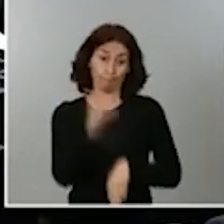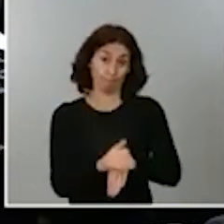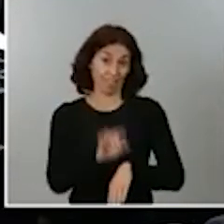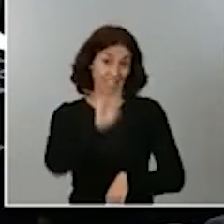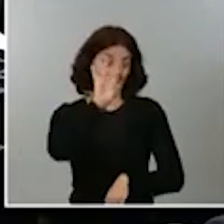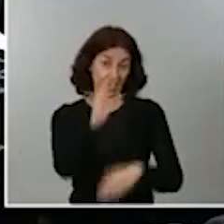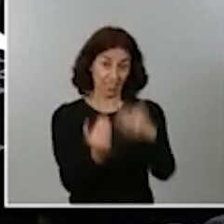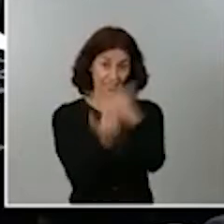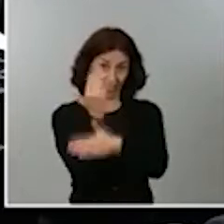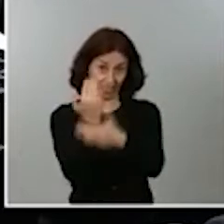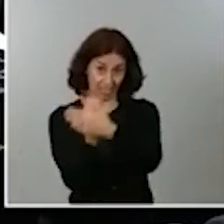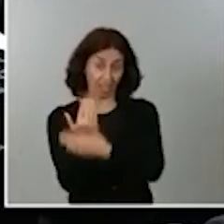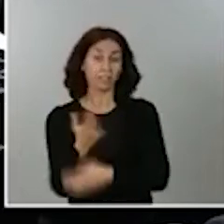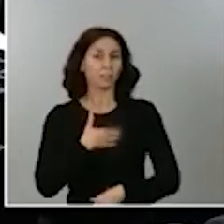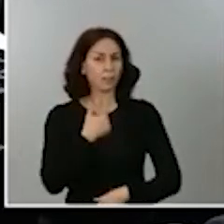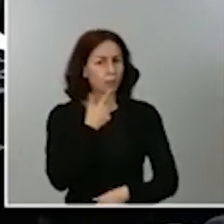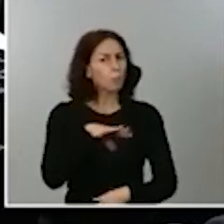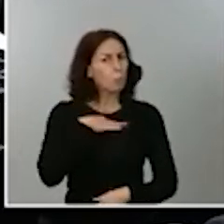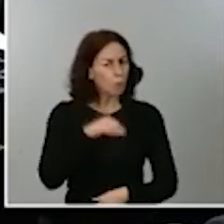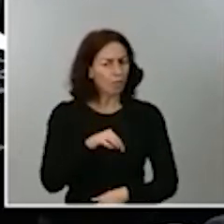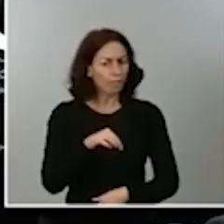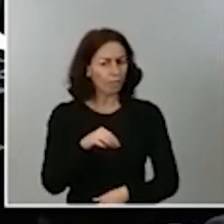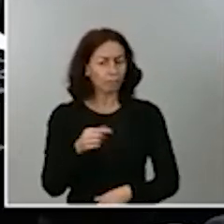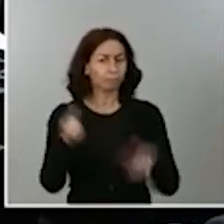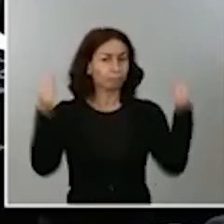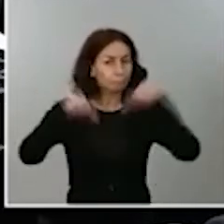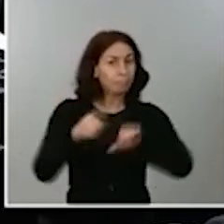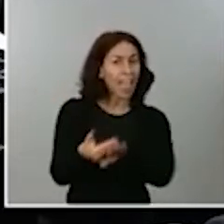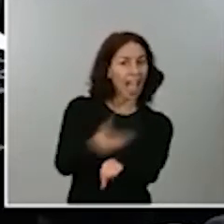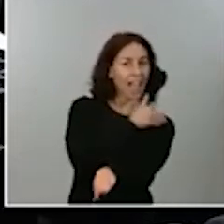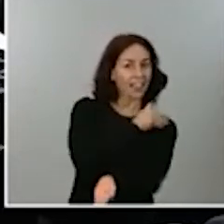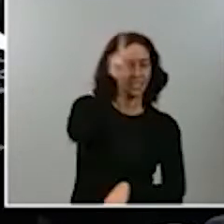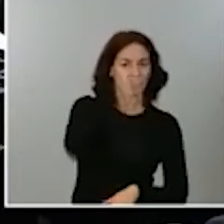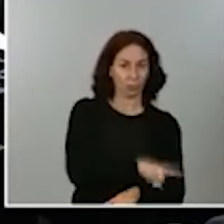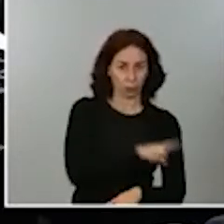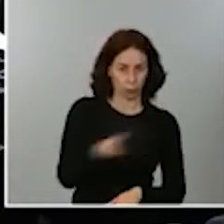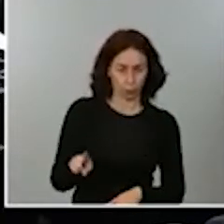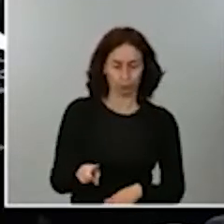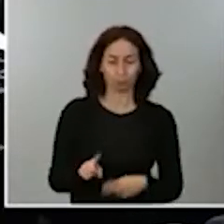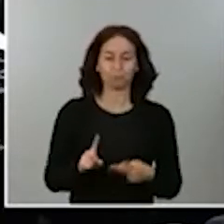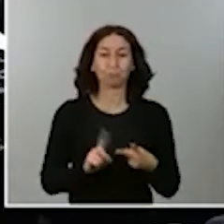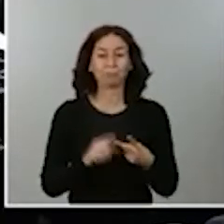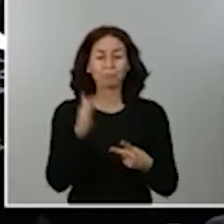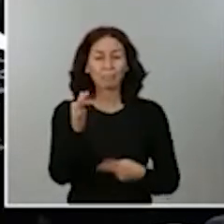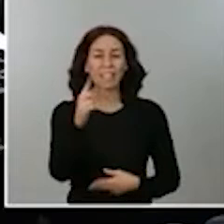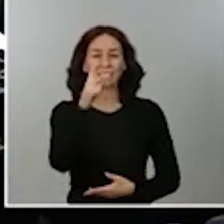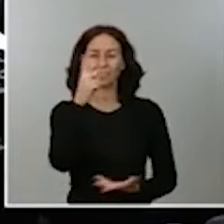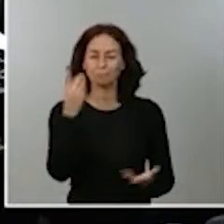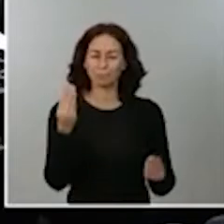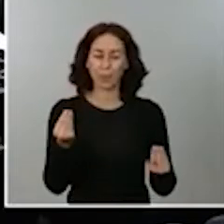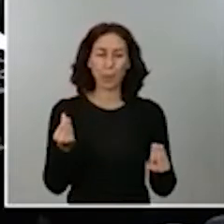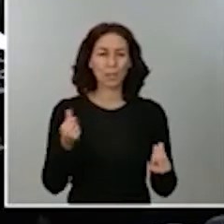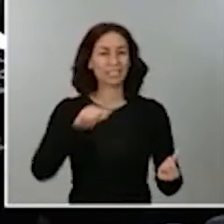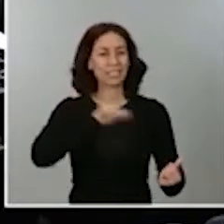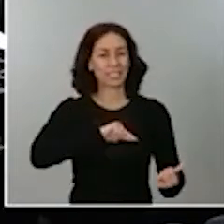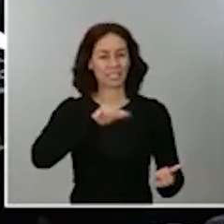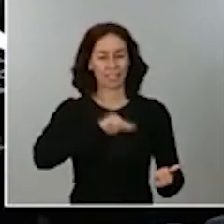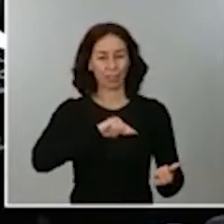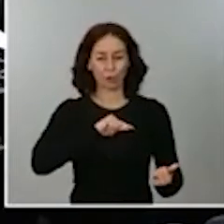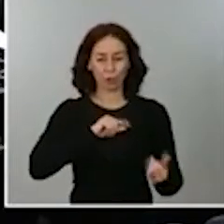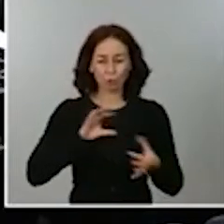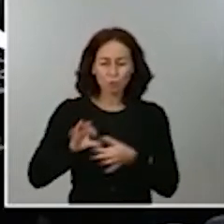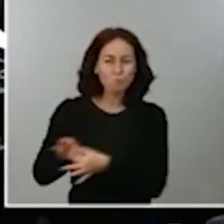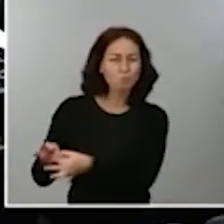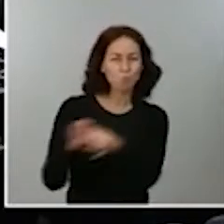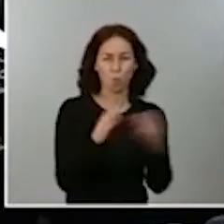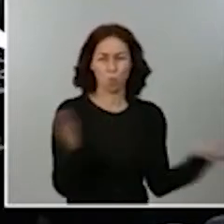también un llamamiento a la unidad. ¿Cree que se está dando a la ciudadanía esa imagen de unidad? Y para el ministro ha hablado de